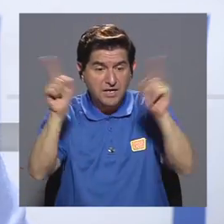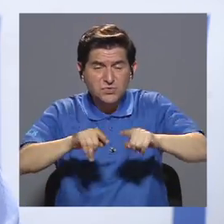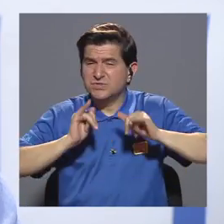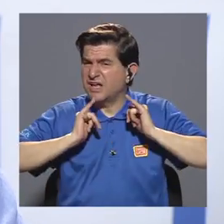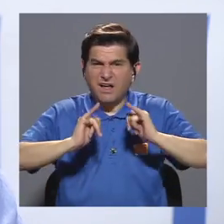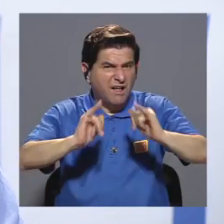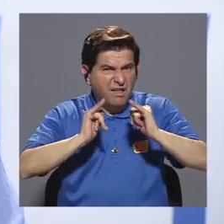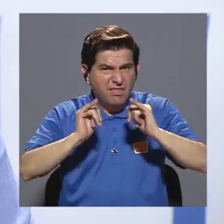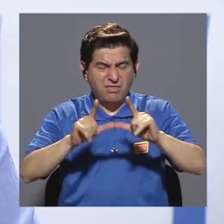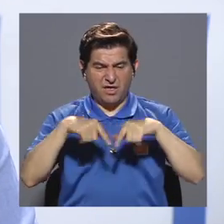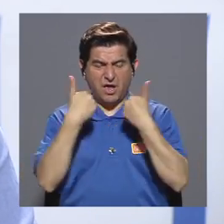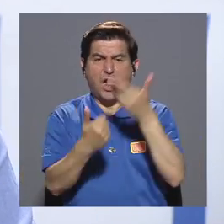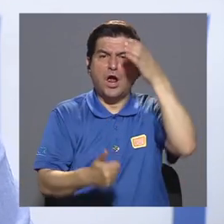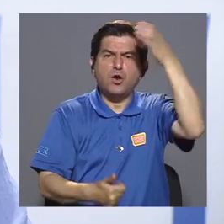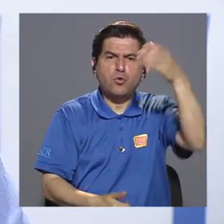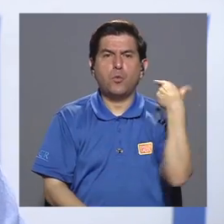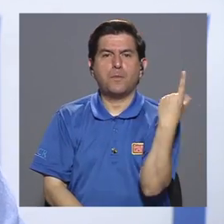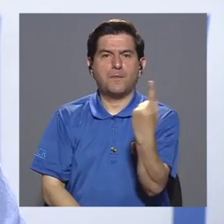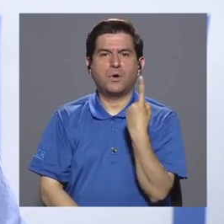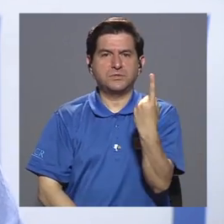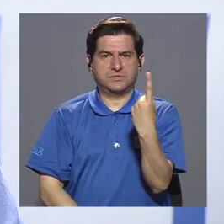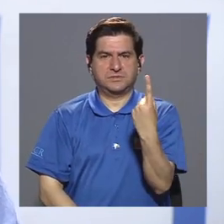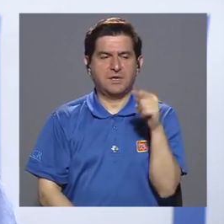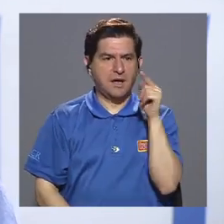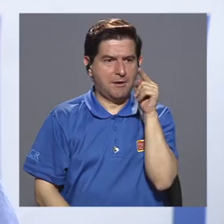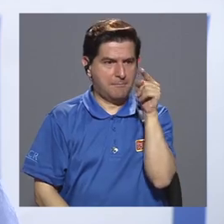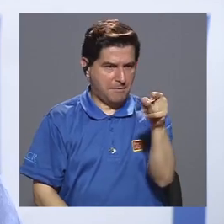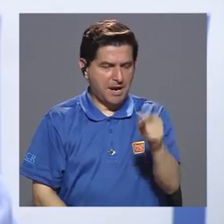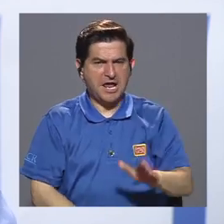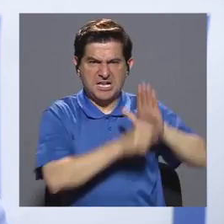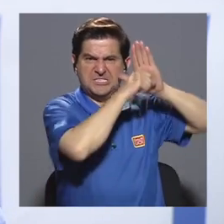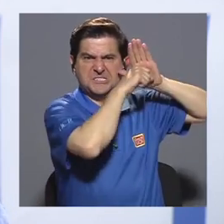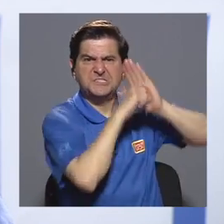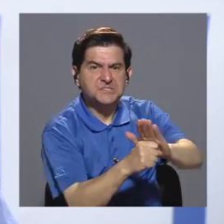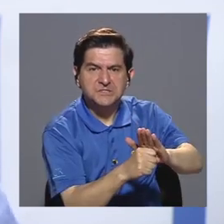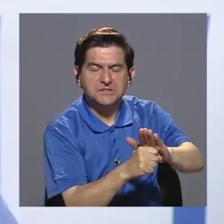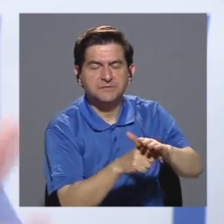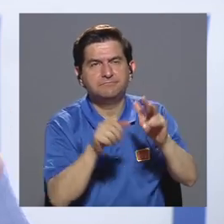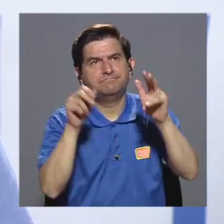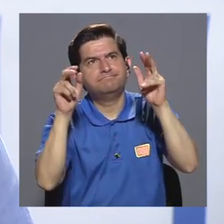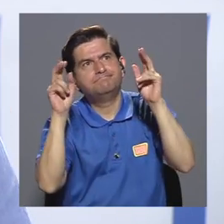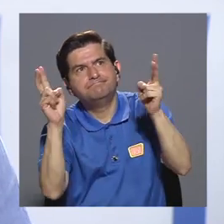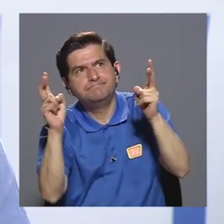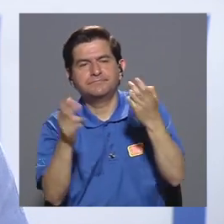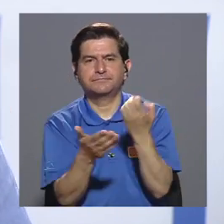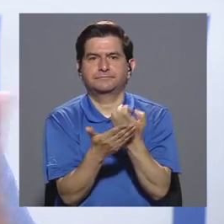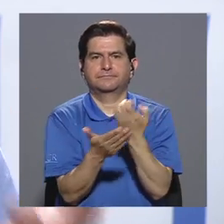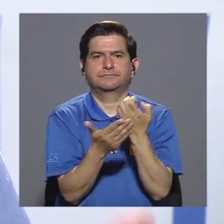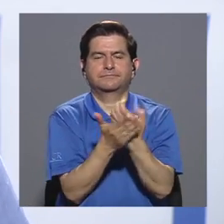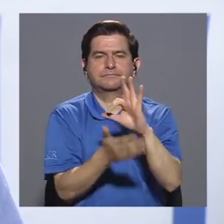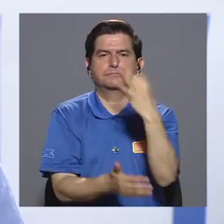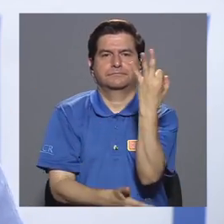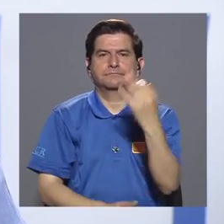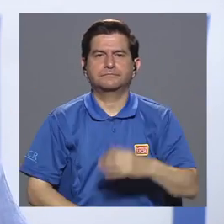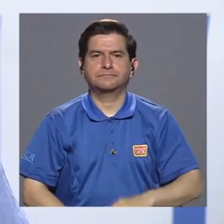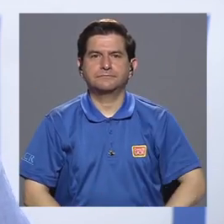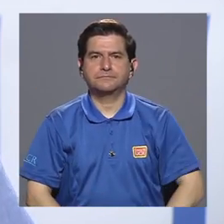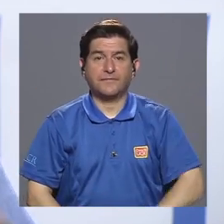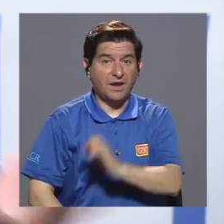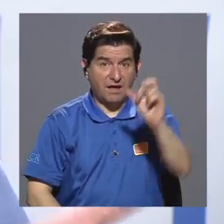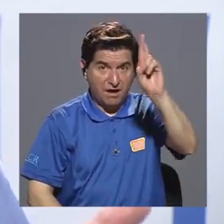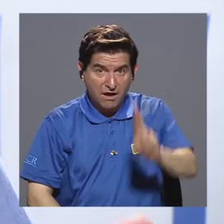esta desigualdad, el sector cultura siempre es un sector que es reprimido, por decirlo de alguna manera, económicamente.